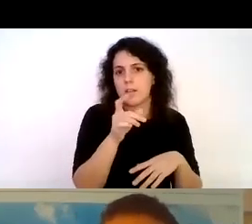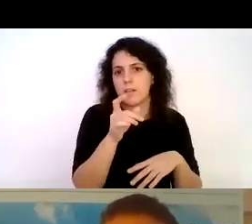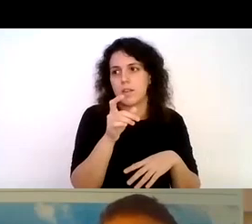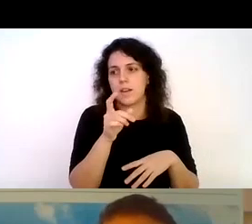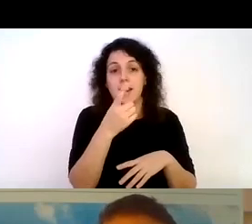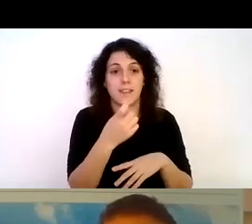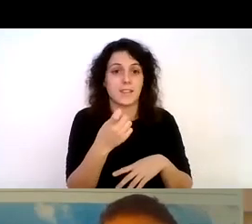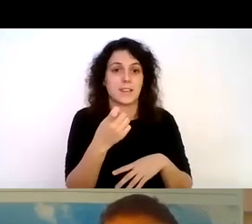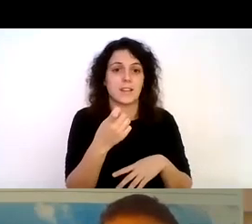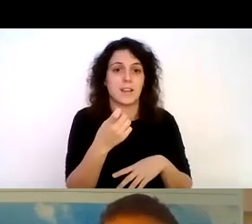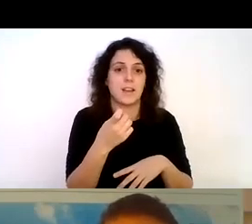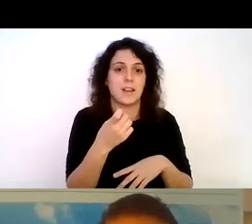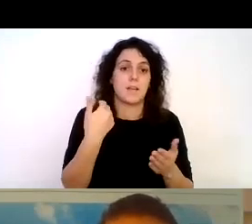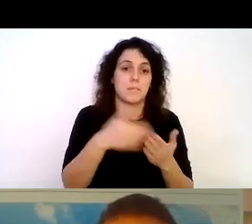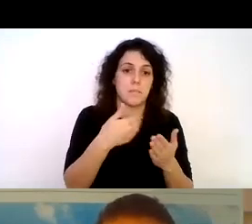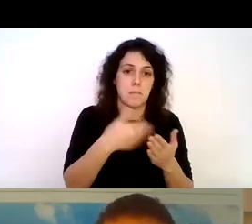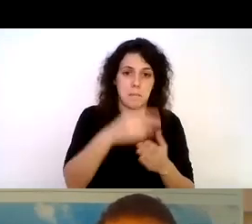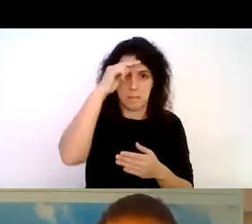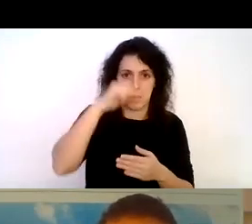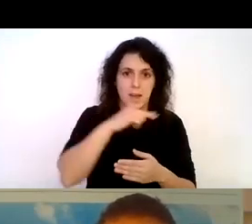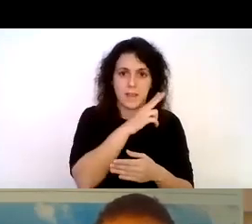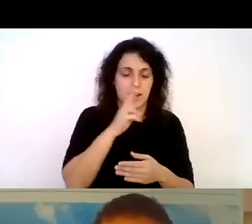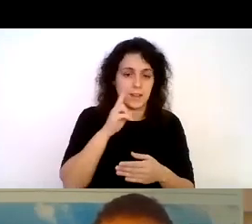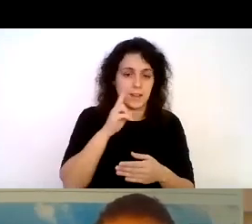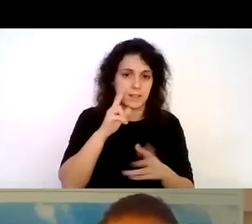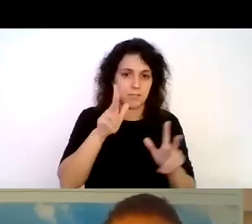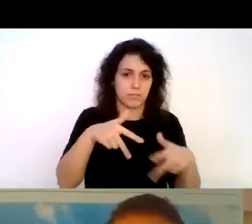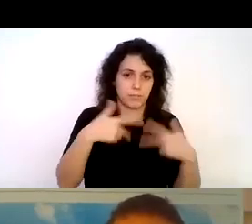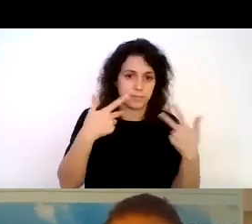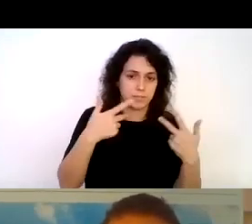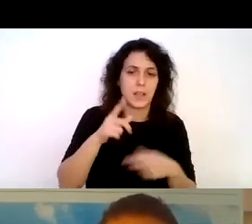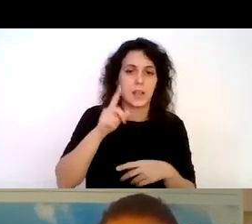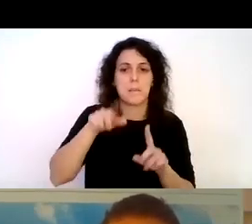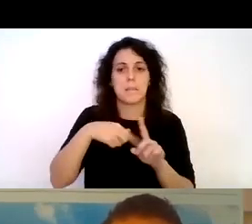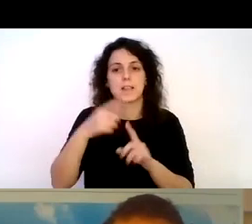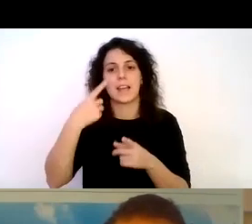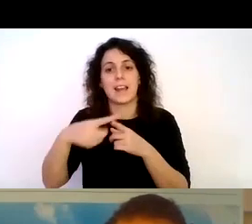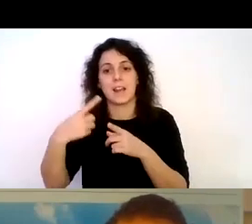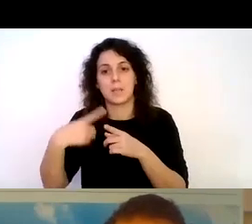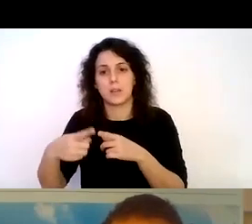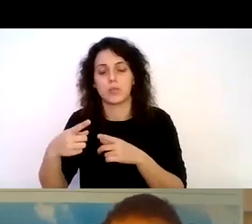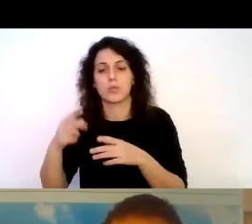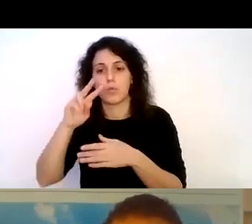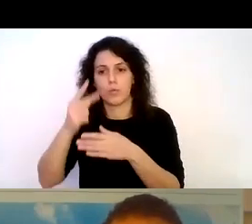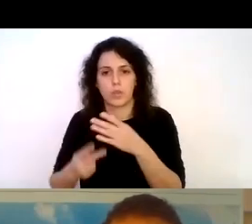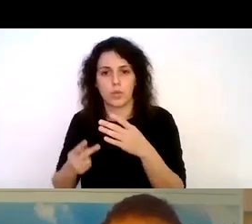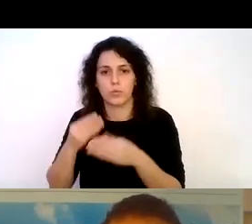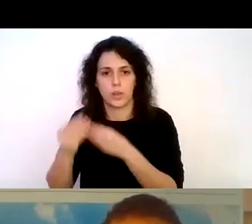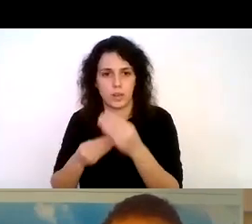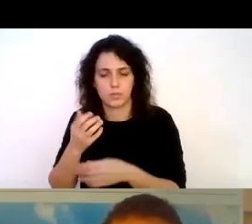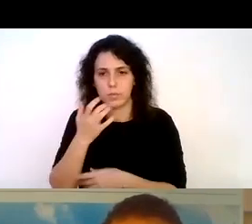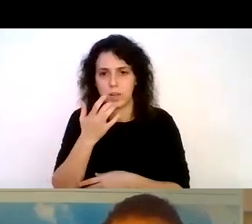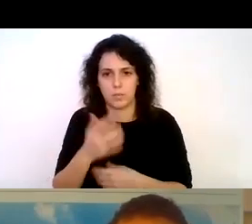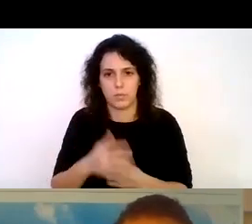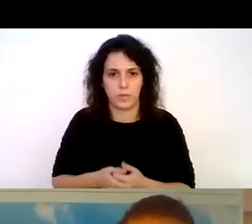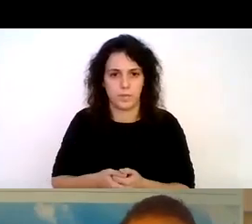los padres más elementos que utilizamos en buceo a la izquierda se ve